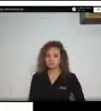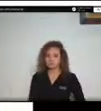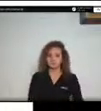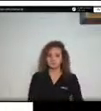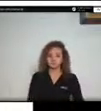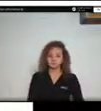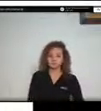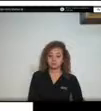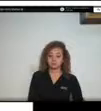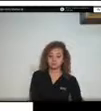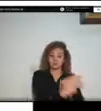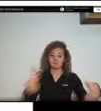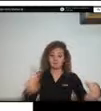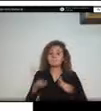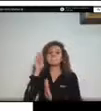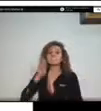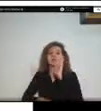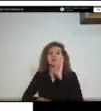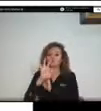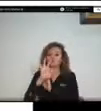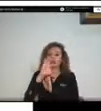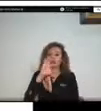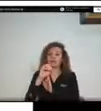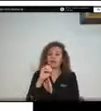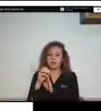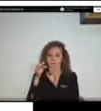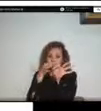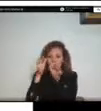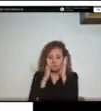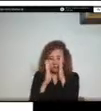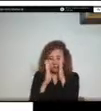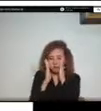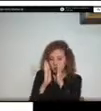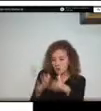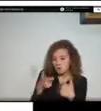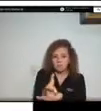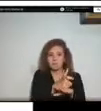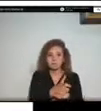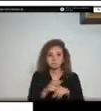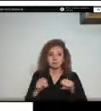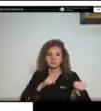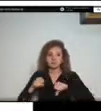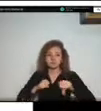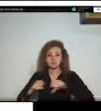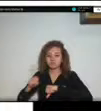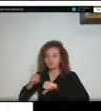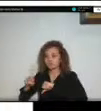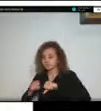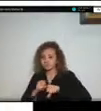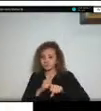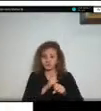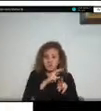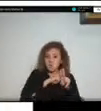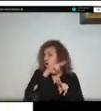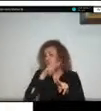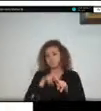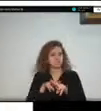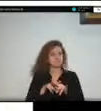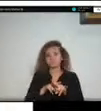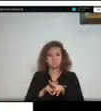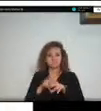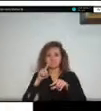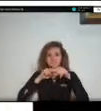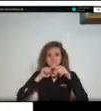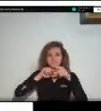la distribución para la amenaza de inundación movimientos en masa y conjuntas no se comporta como una distribución normal eso significa que el promedio de puntos de amenaza